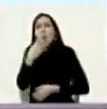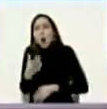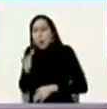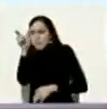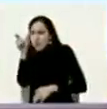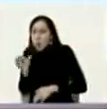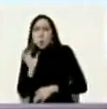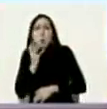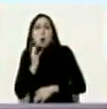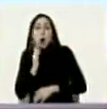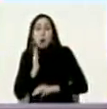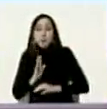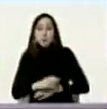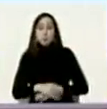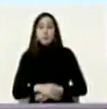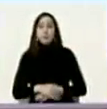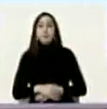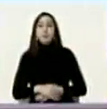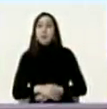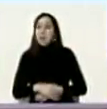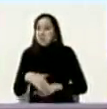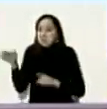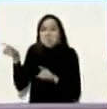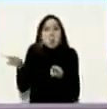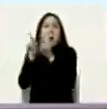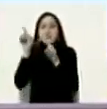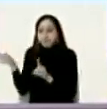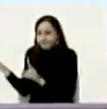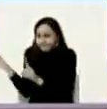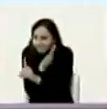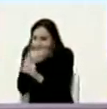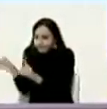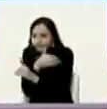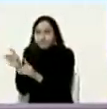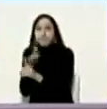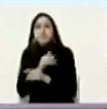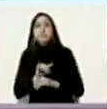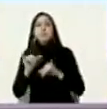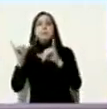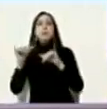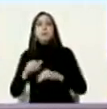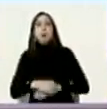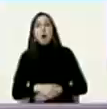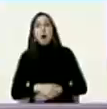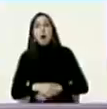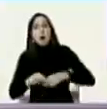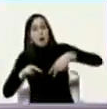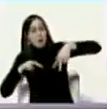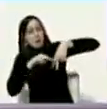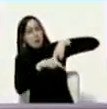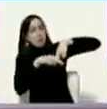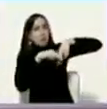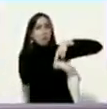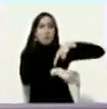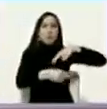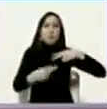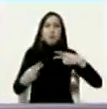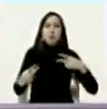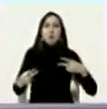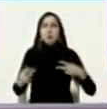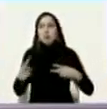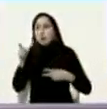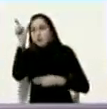y bueno torturarlo le cortas las piernas por aquí le pones